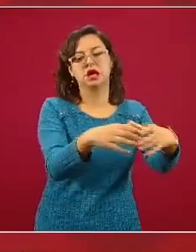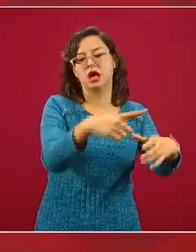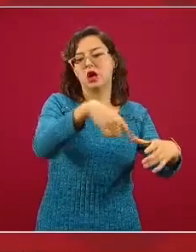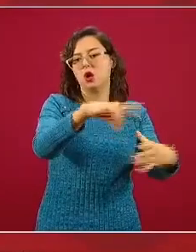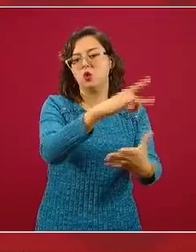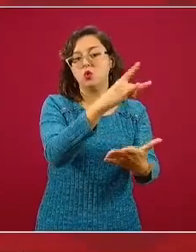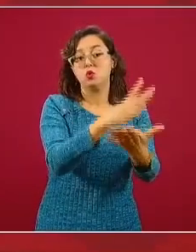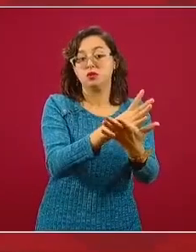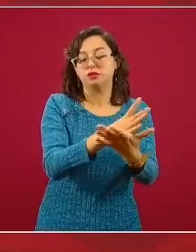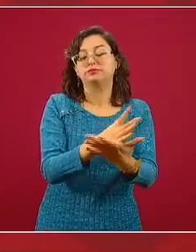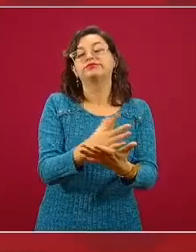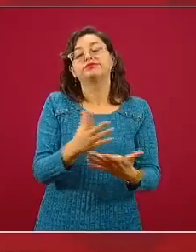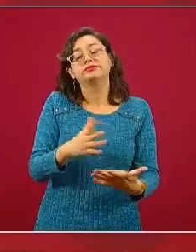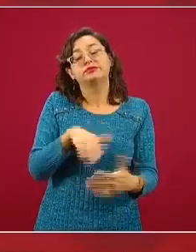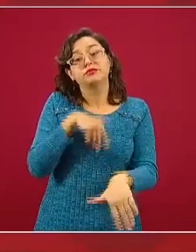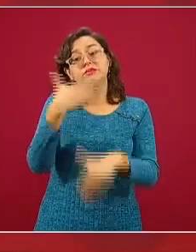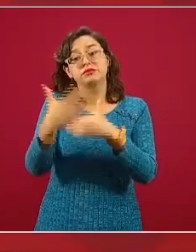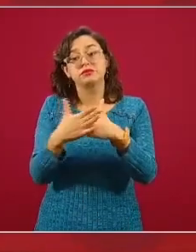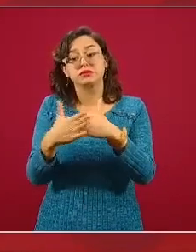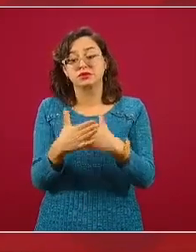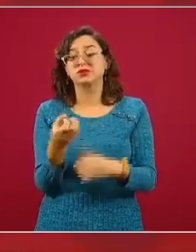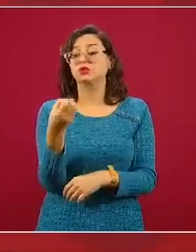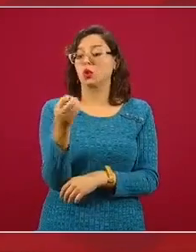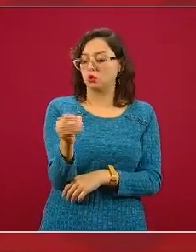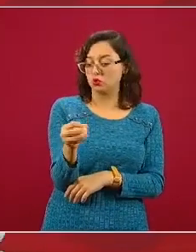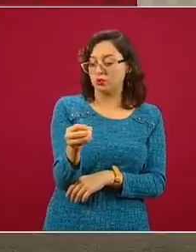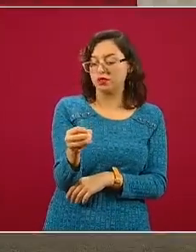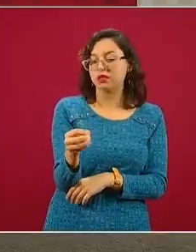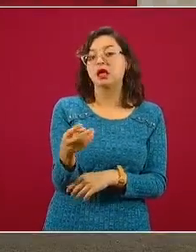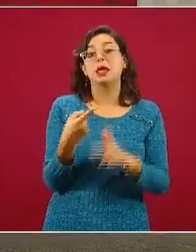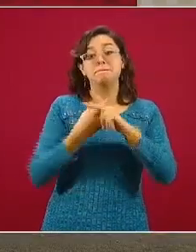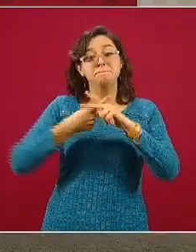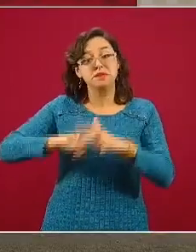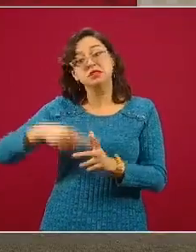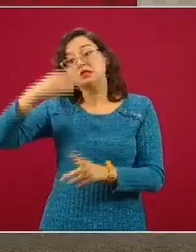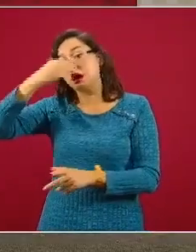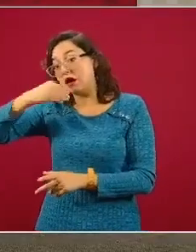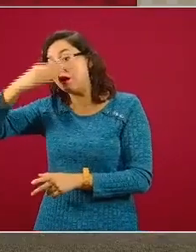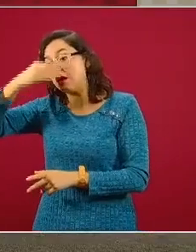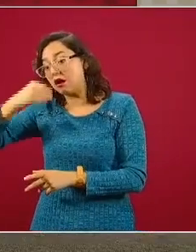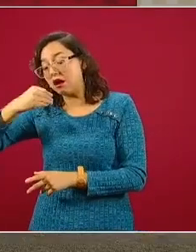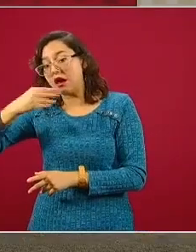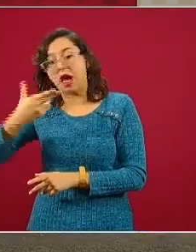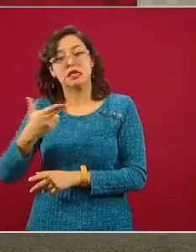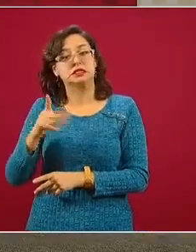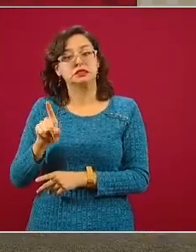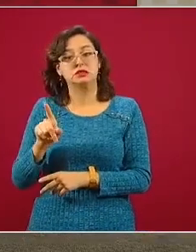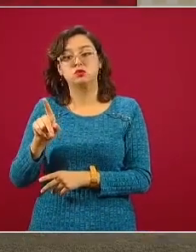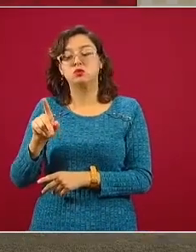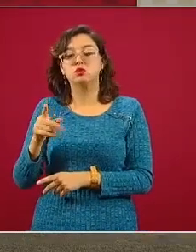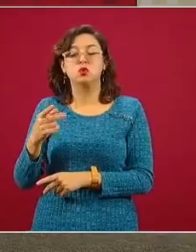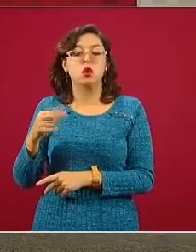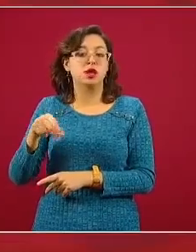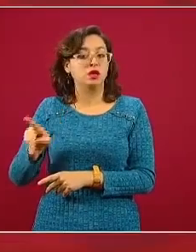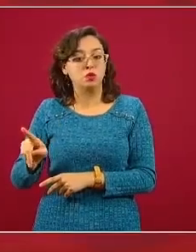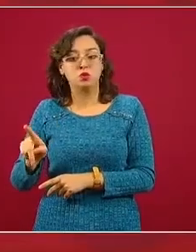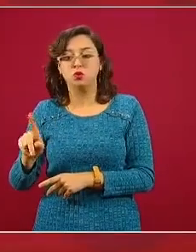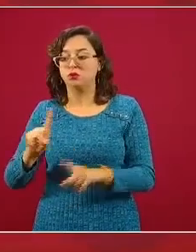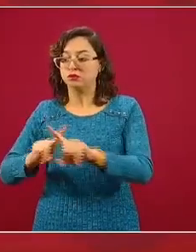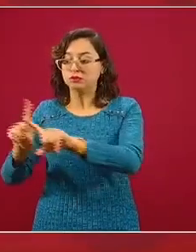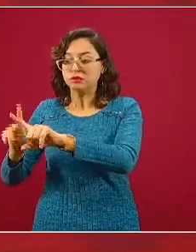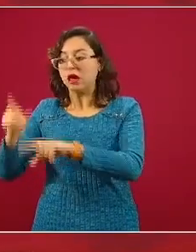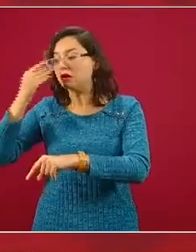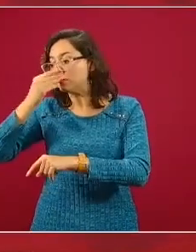empiece la temporada de influenza, existe la posibilidad de que tuviéramos un regreso de COVID con una mayor intensidad. Y entonces